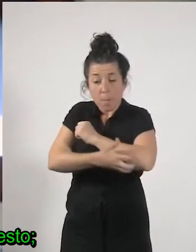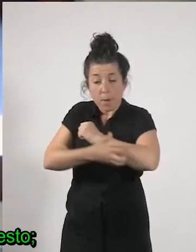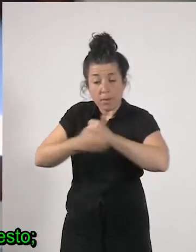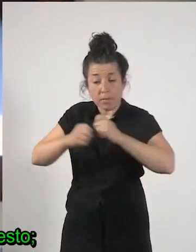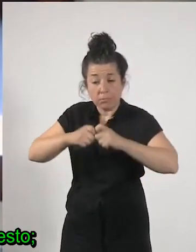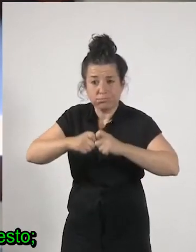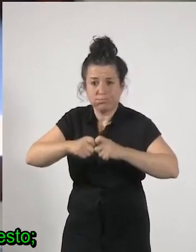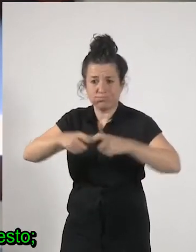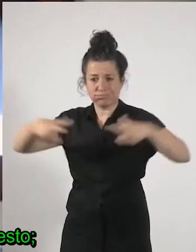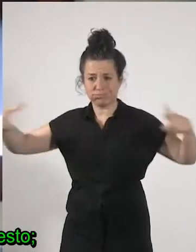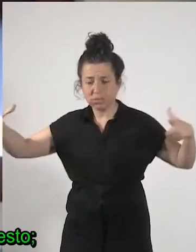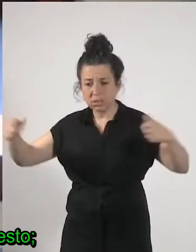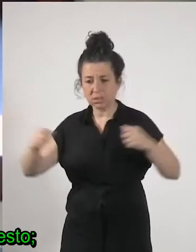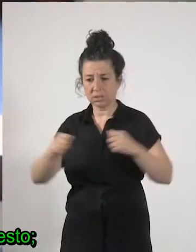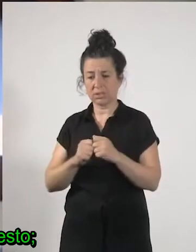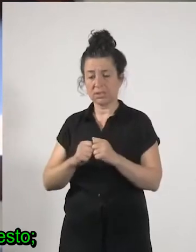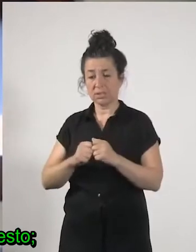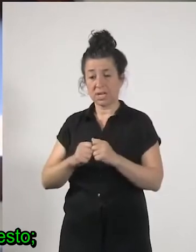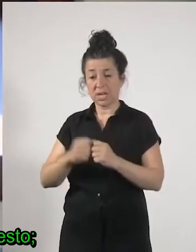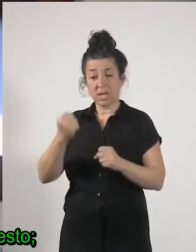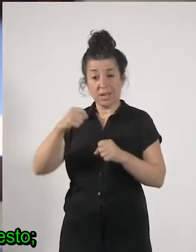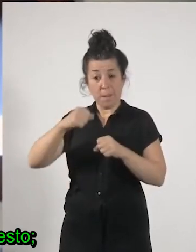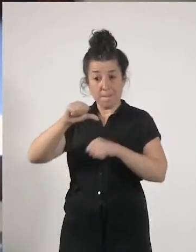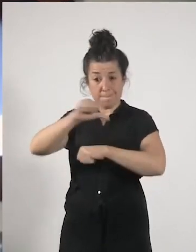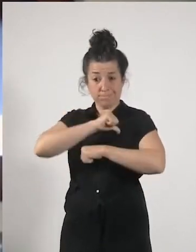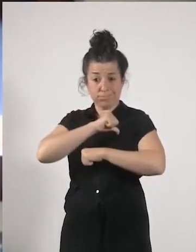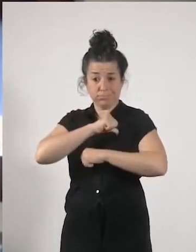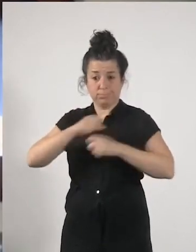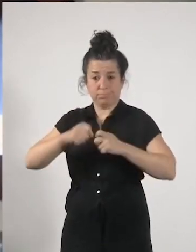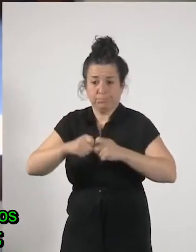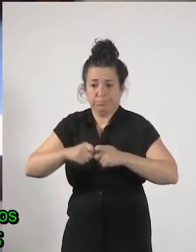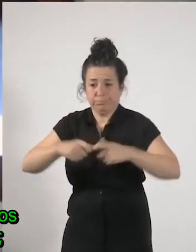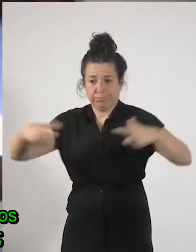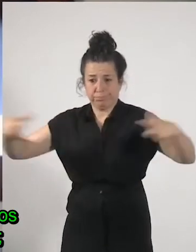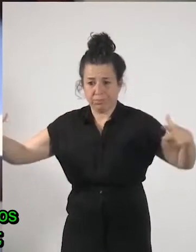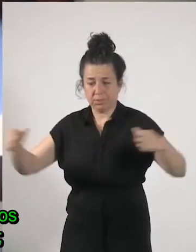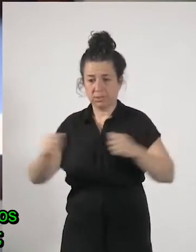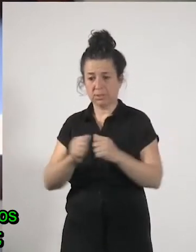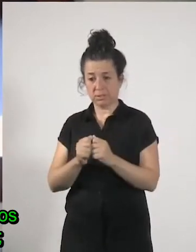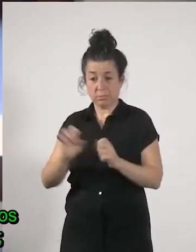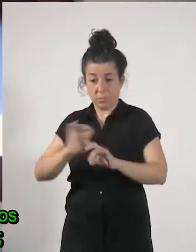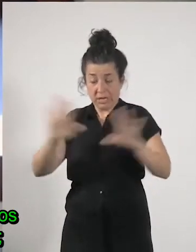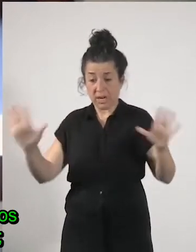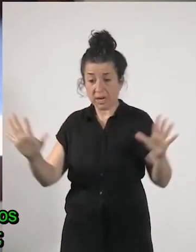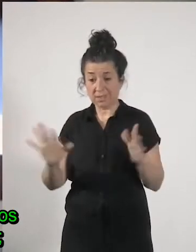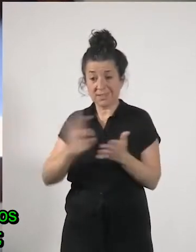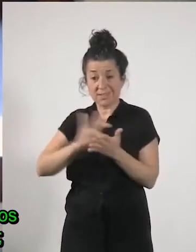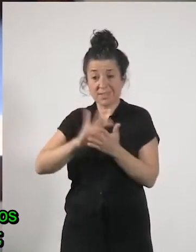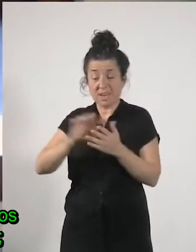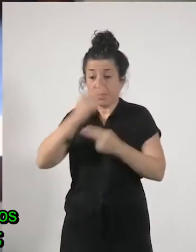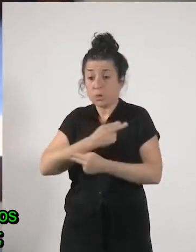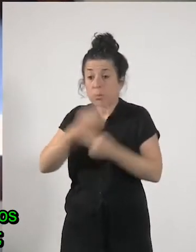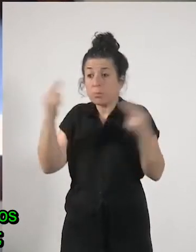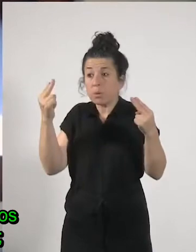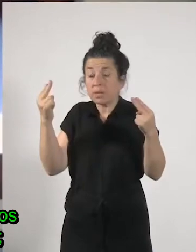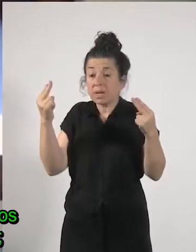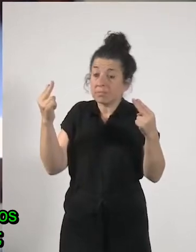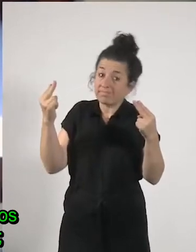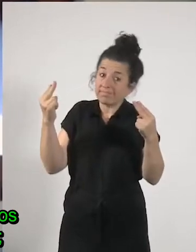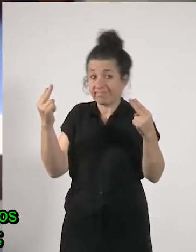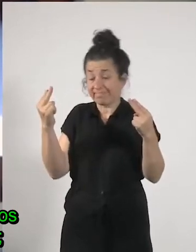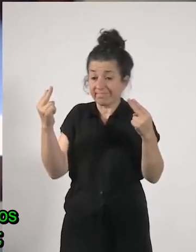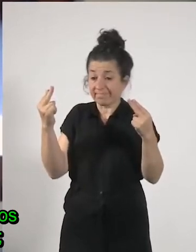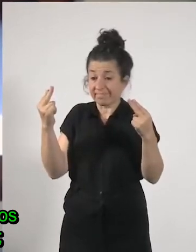del desempleo por supuesto los servicios públicos no tienen visos de